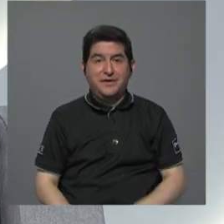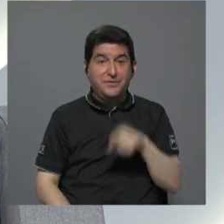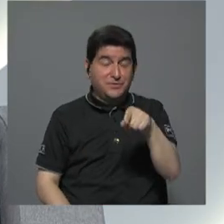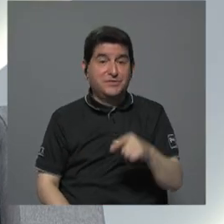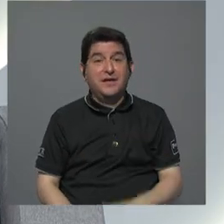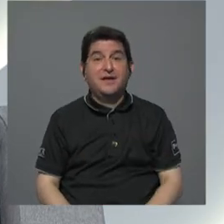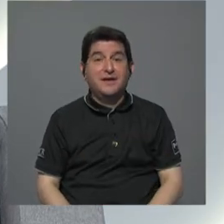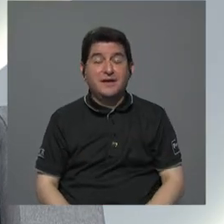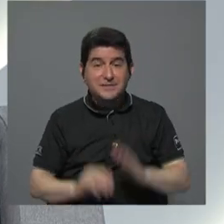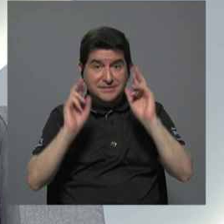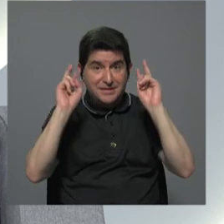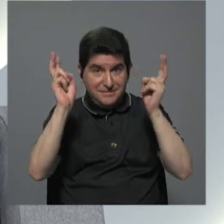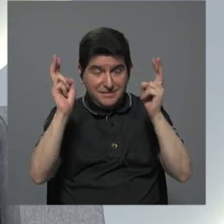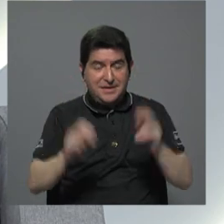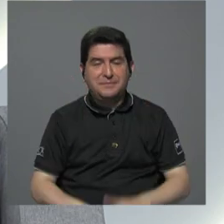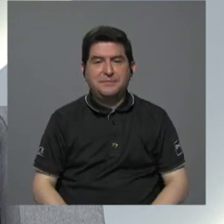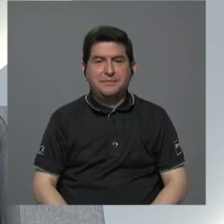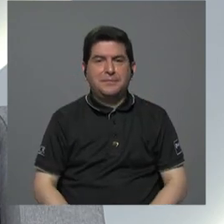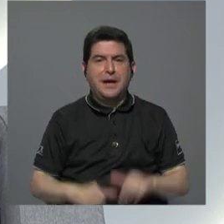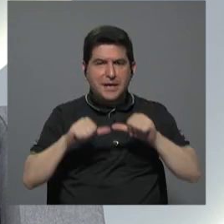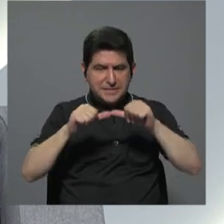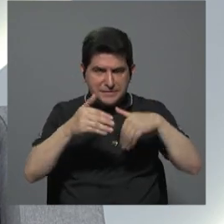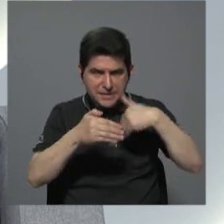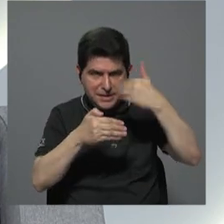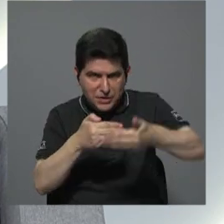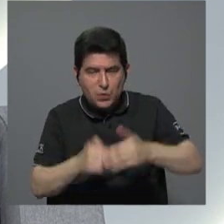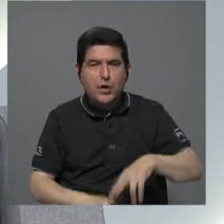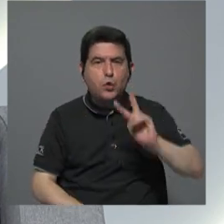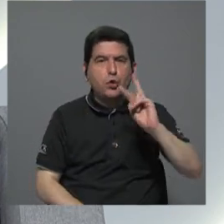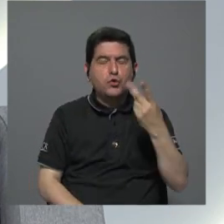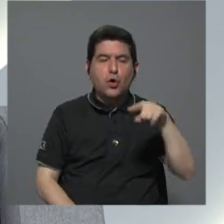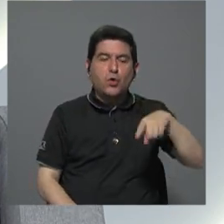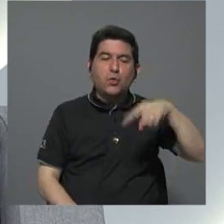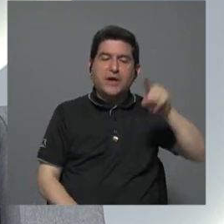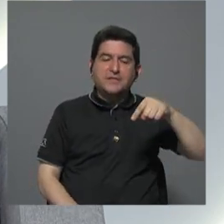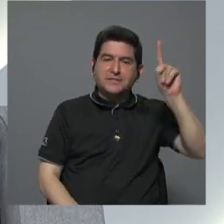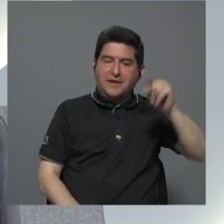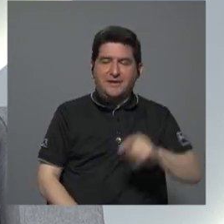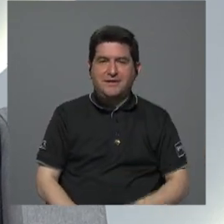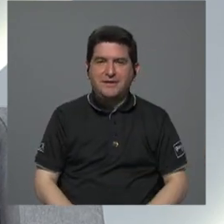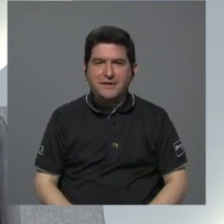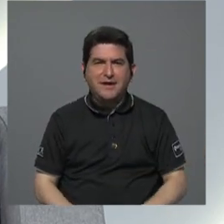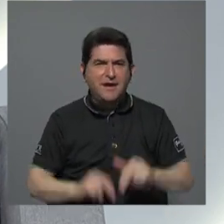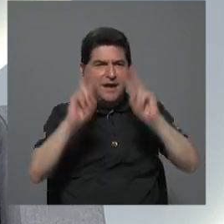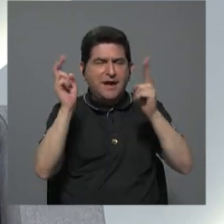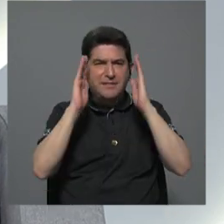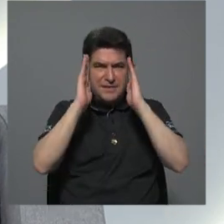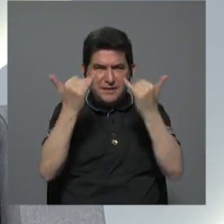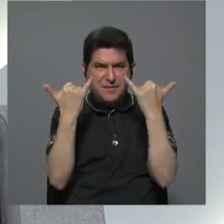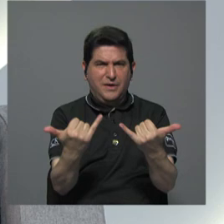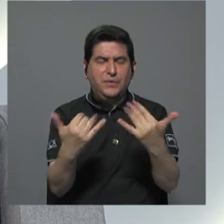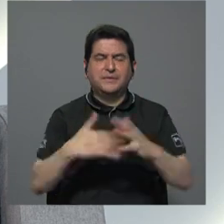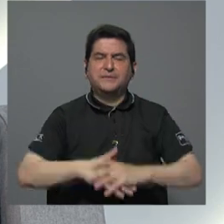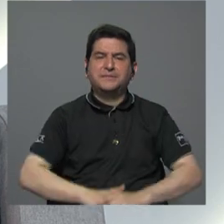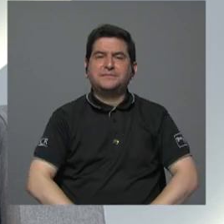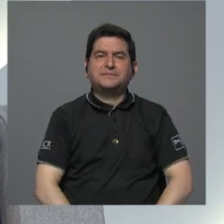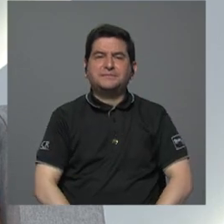dándole seguimiento a este tema pero ya venimos con doble check para ver cuál es el tema que va a abordar a continuación